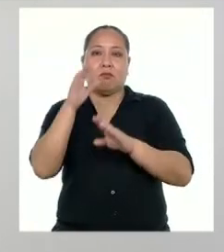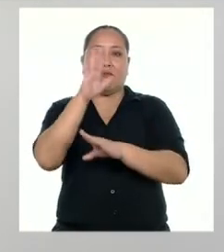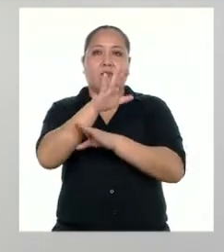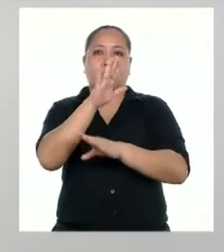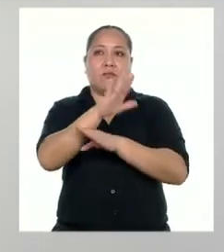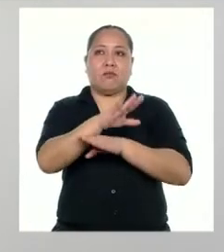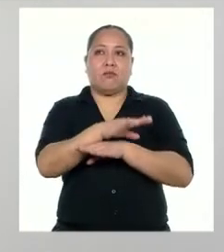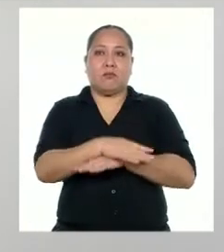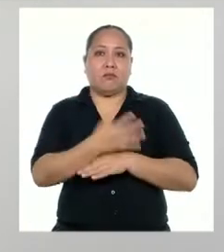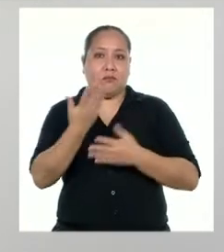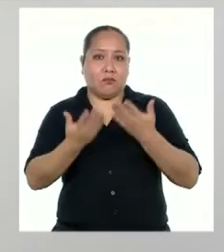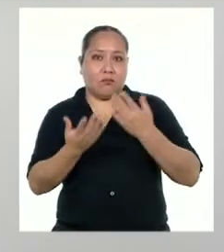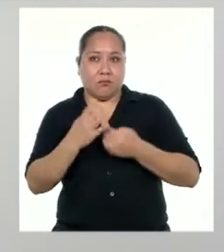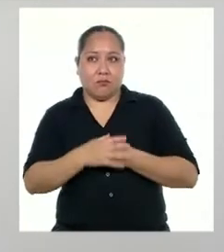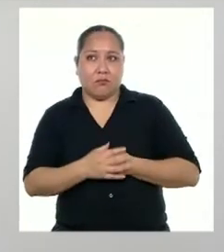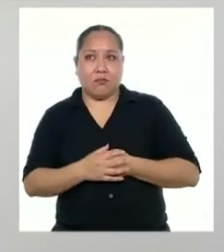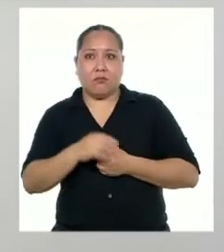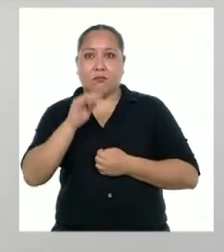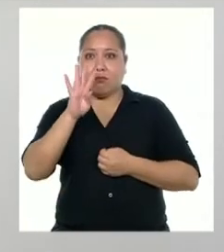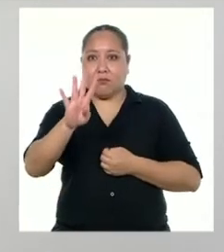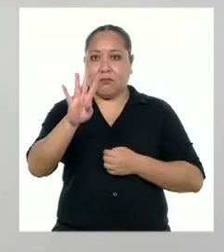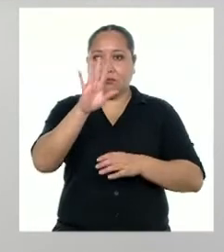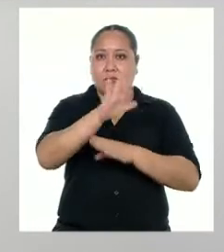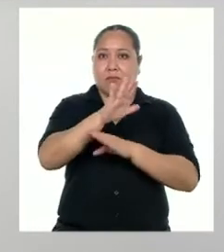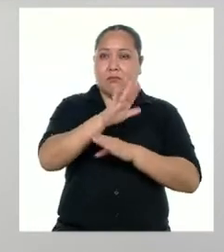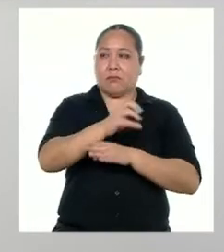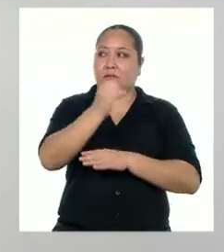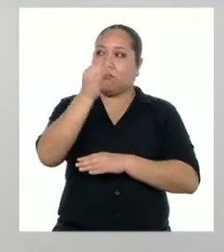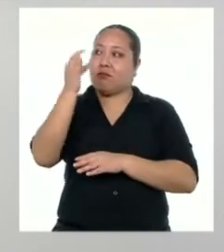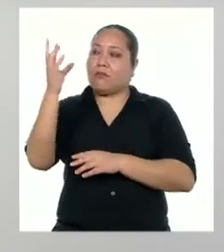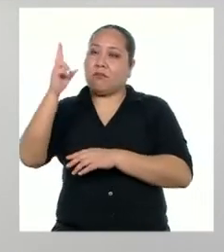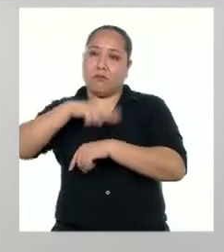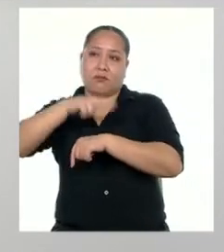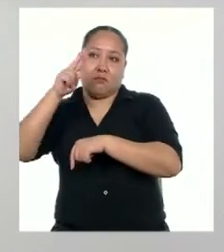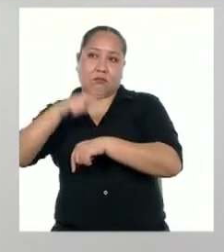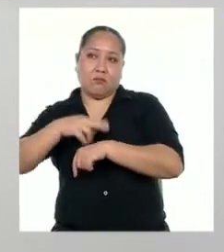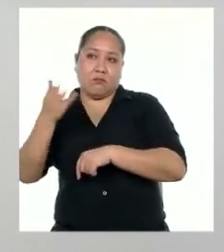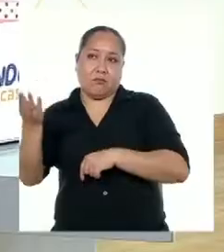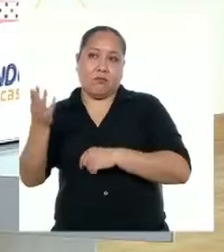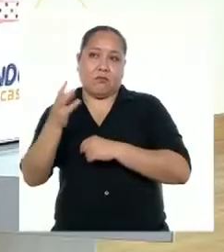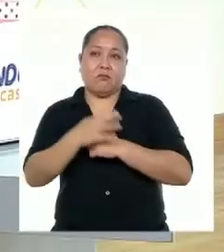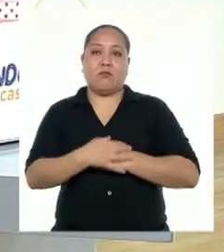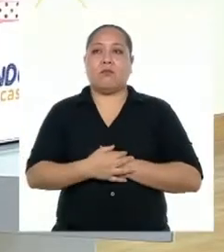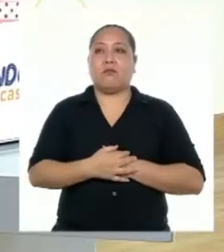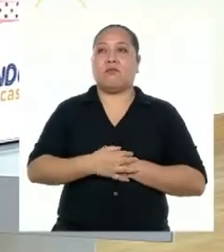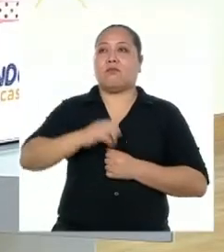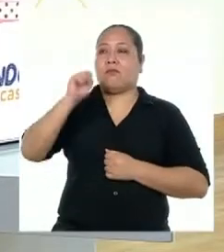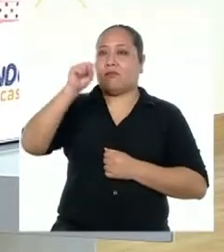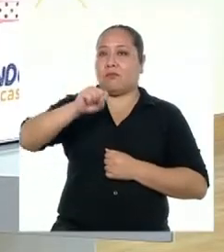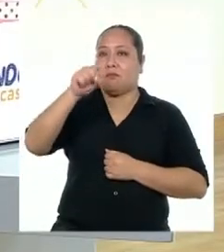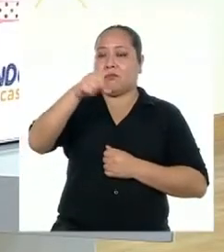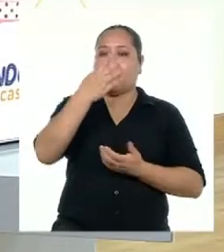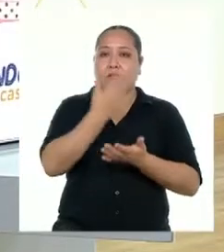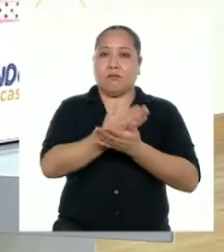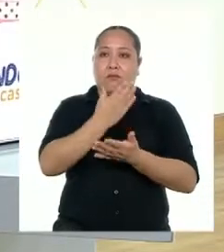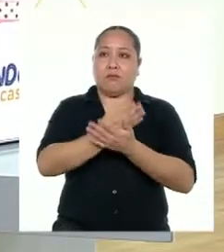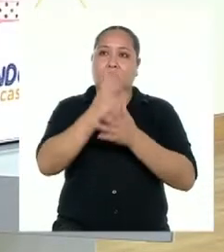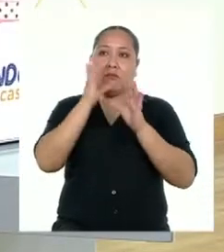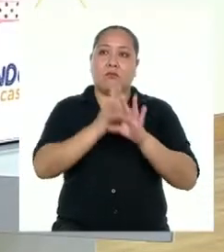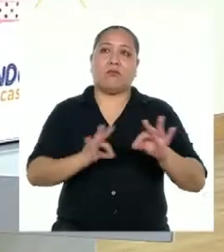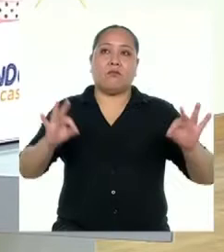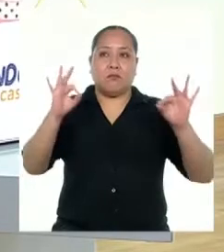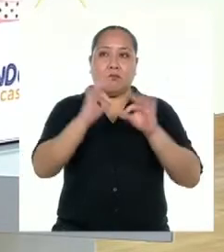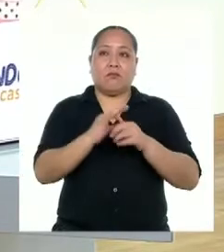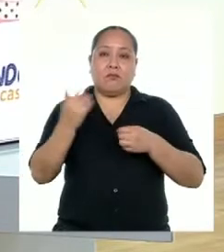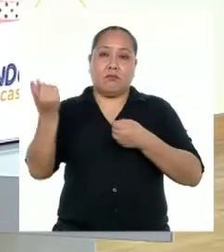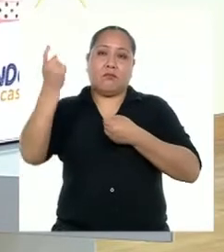tarde, incluso desde las 4 de la tarde en algunas regiones del país. Eso demuestra lo importante que ha sido